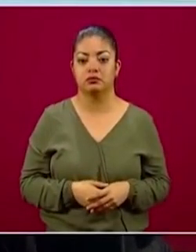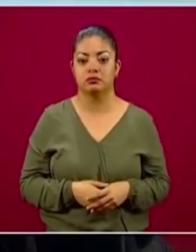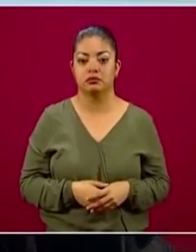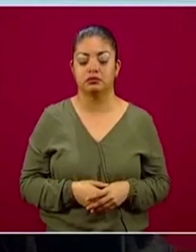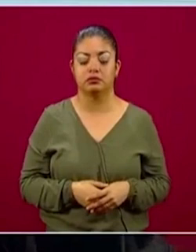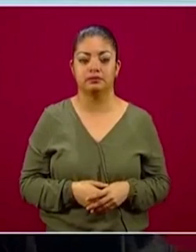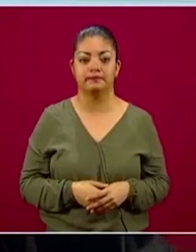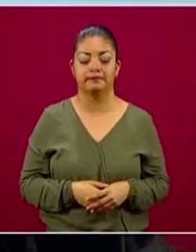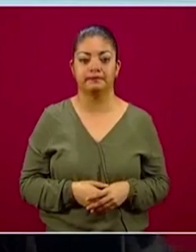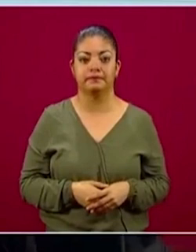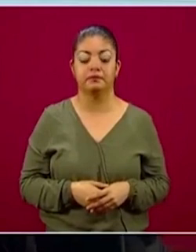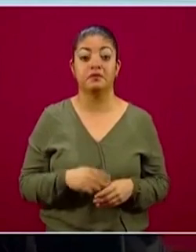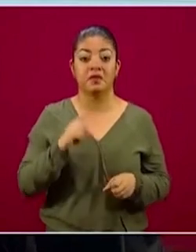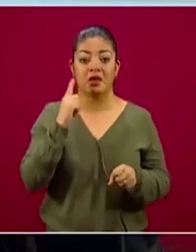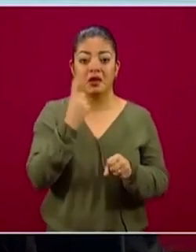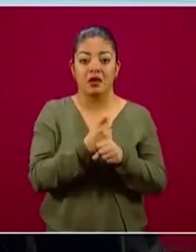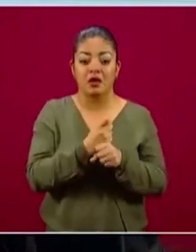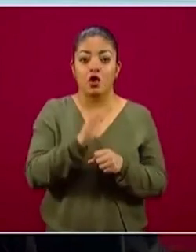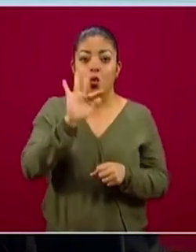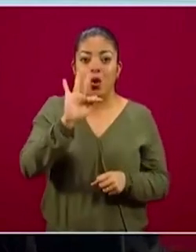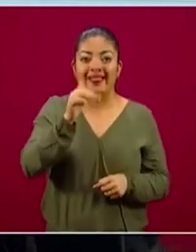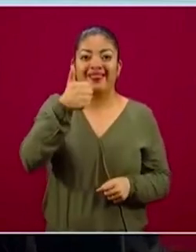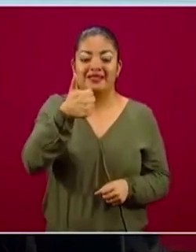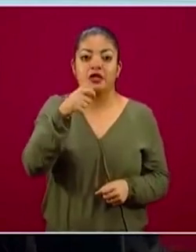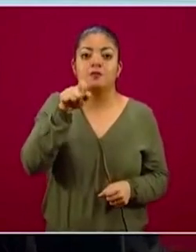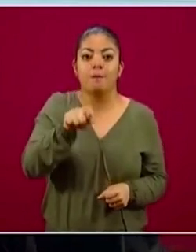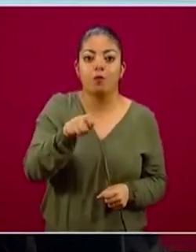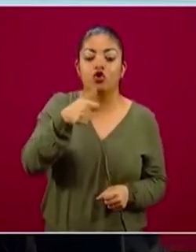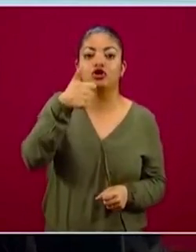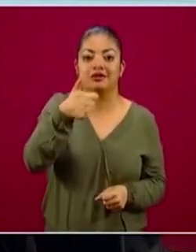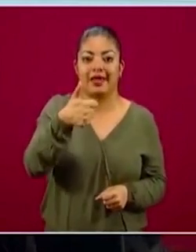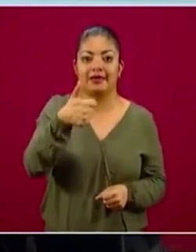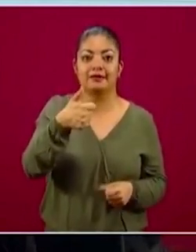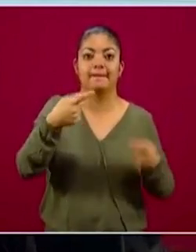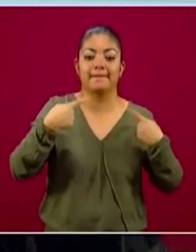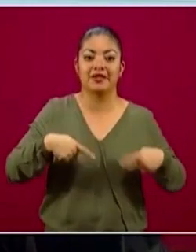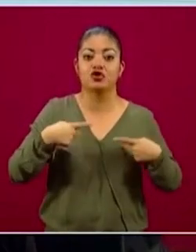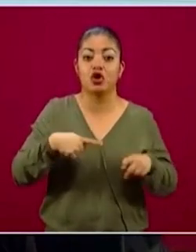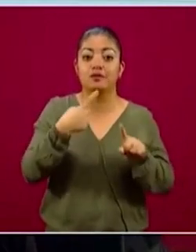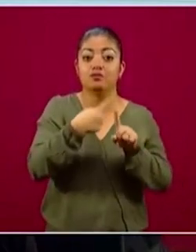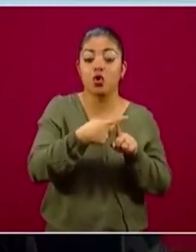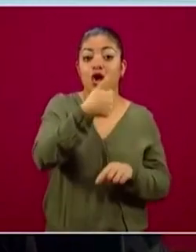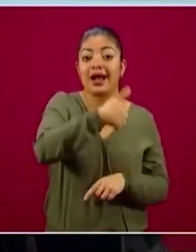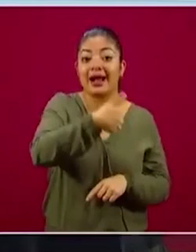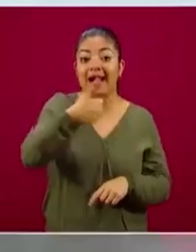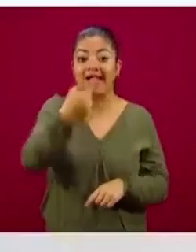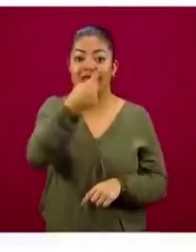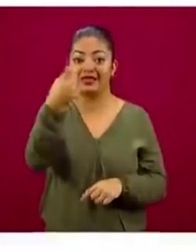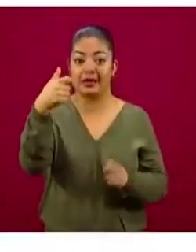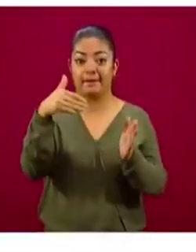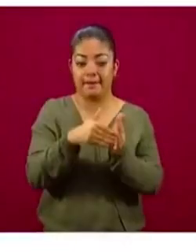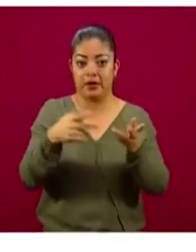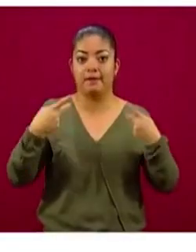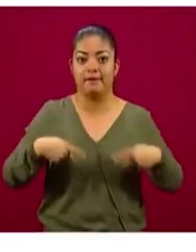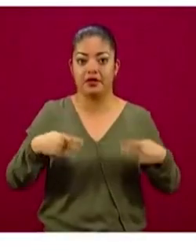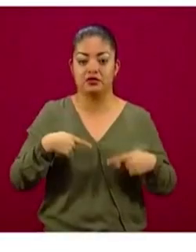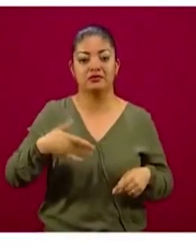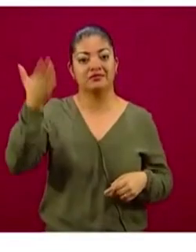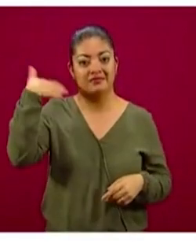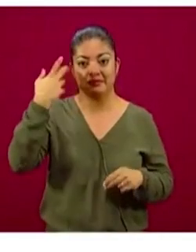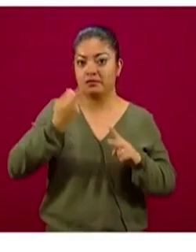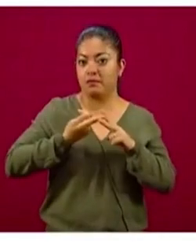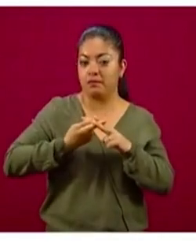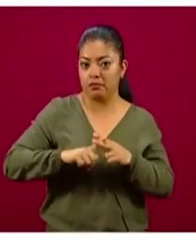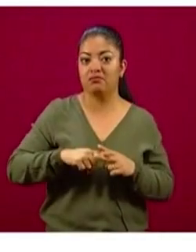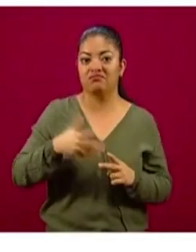La prevalencia general es 46.6 personas por 100 mil habitantes han tenido en algún momento COVID desde el inicio